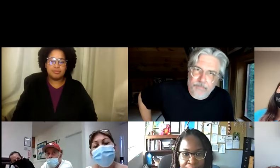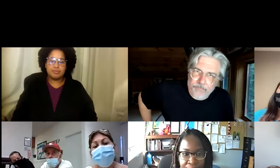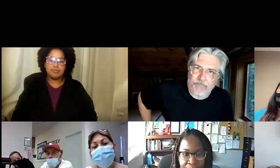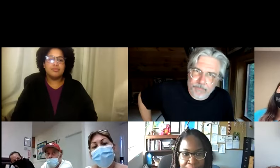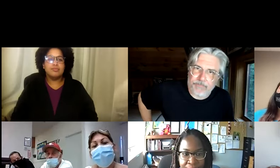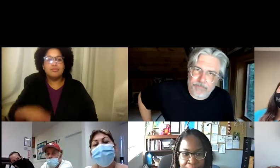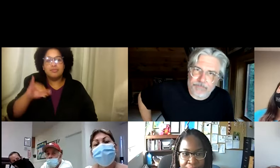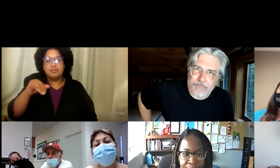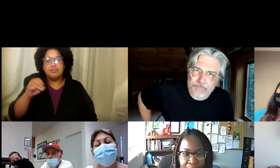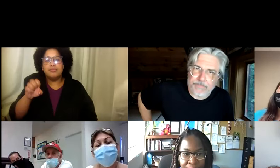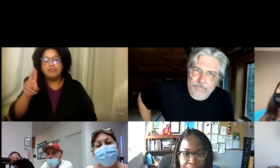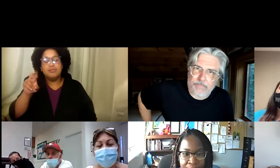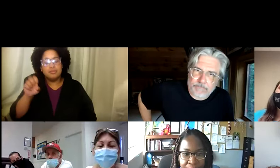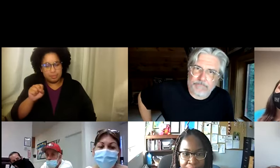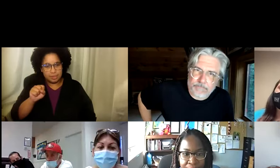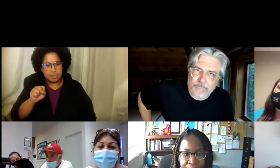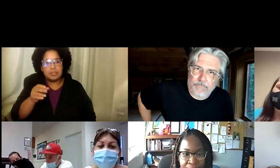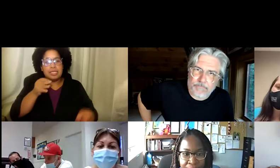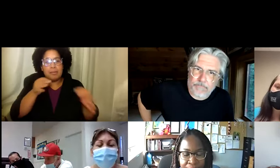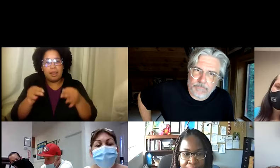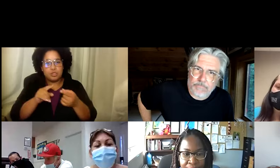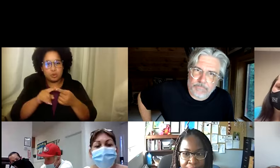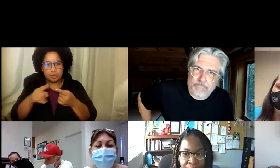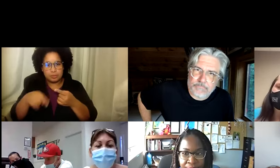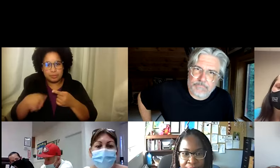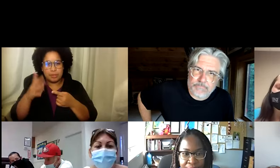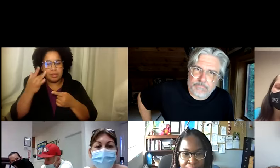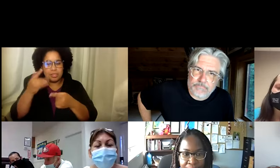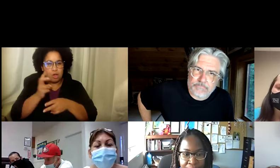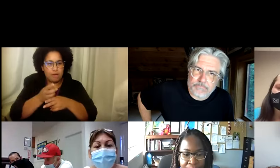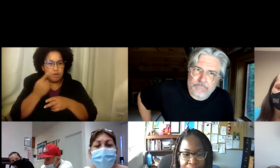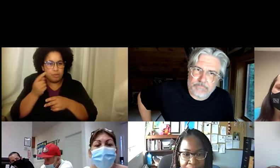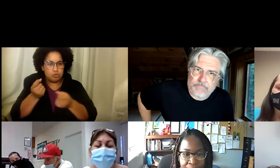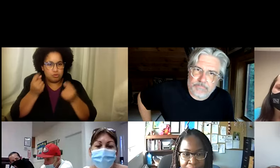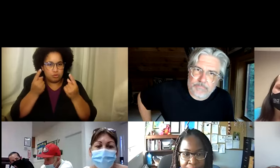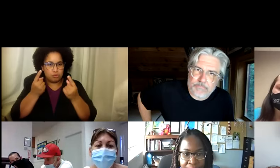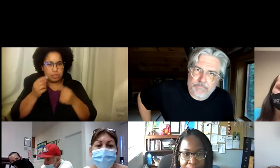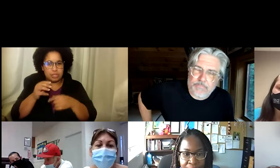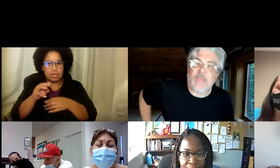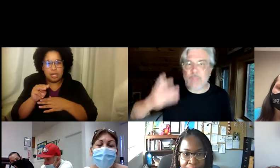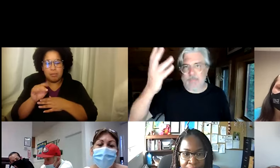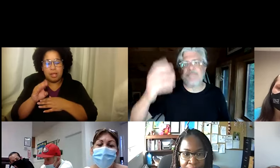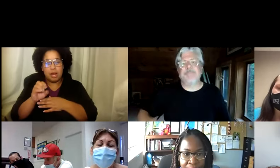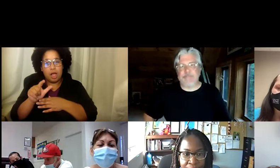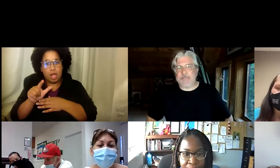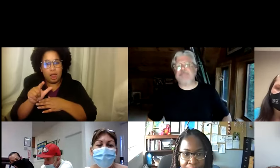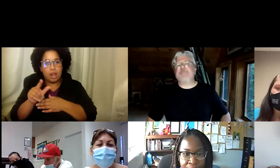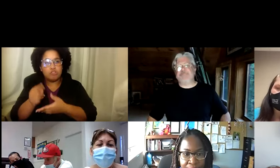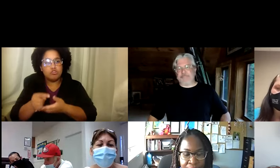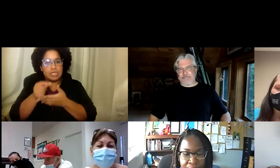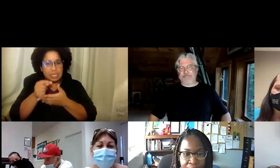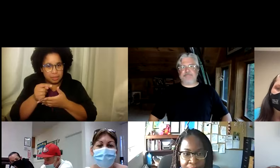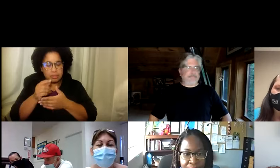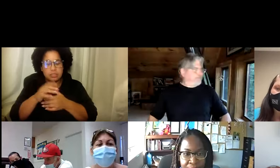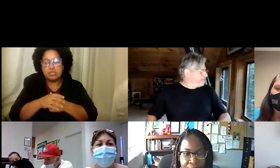mantenerse. Dentro. De su presupuesto. Y para Jesús. Le explicamos. Por qué es difícil. Para él. veces. Entender. Ah.